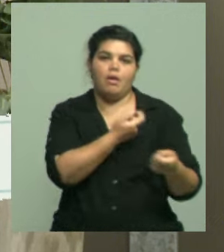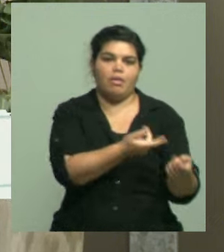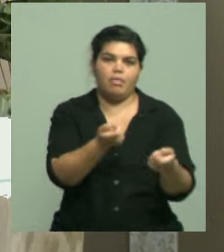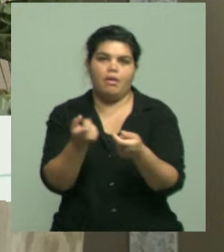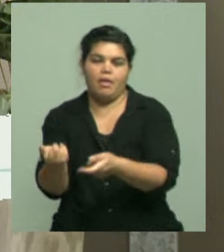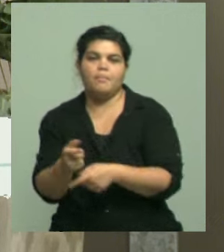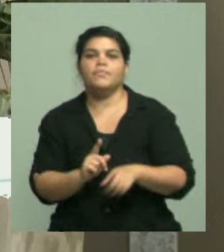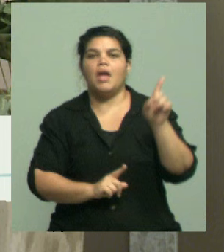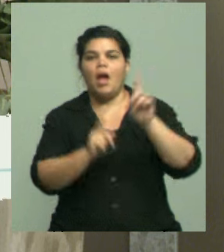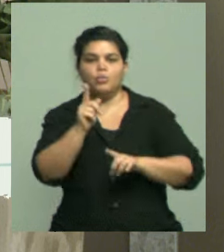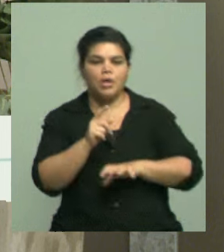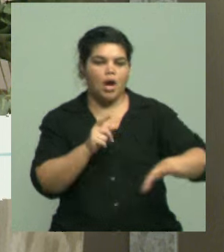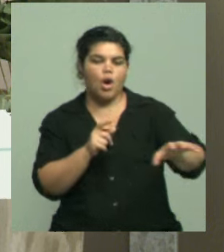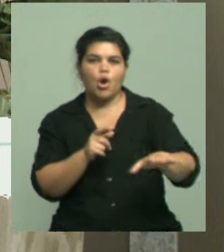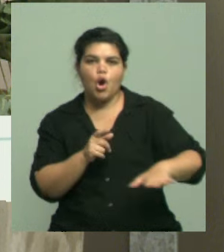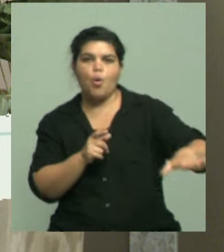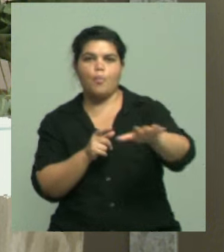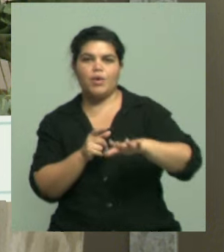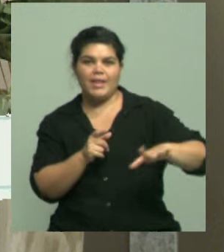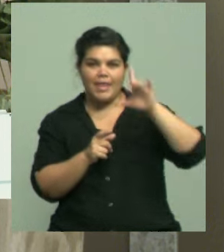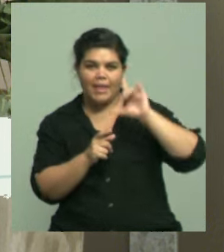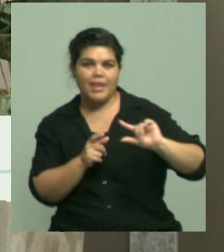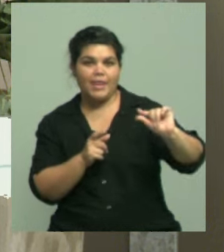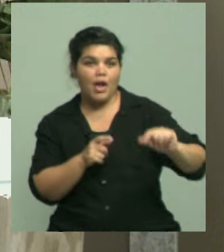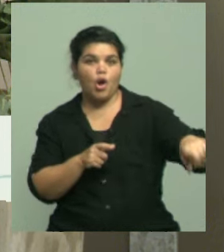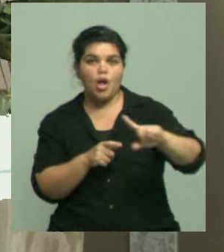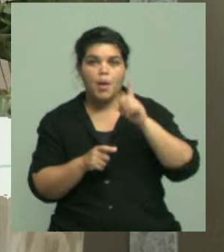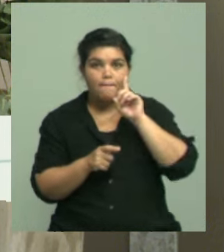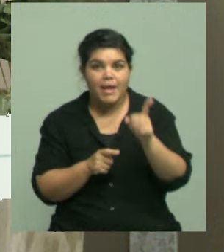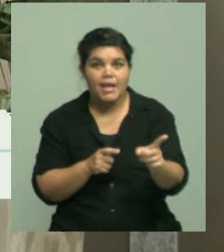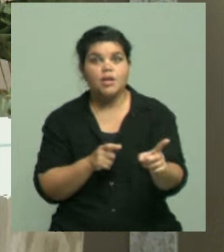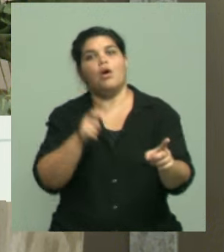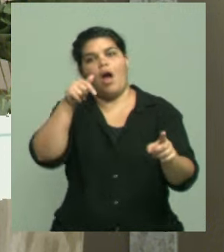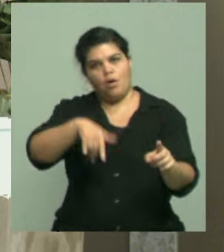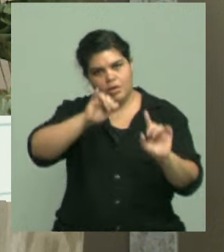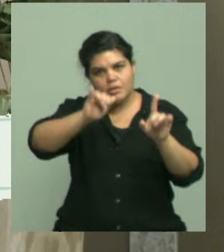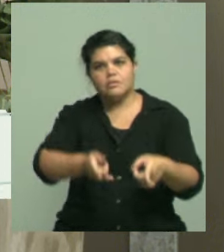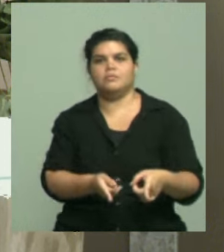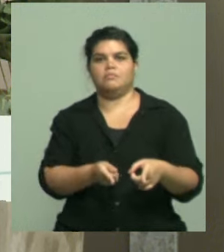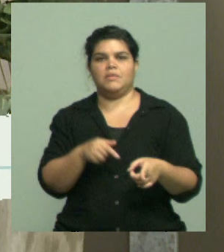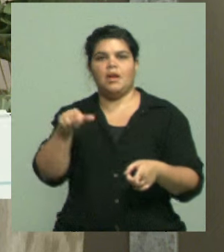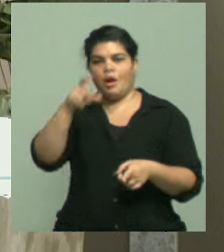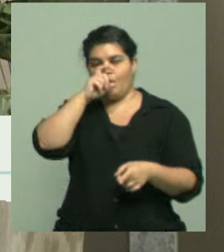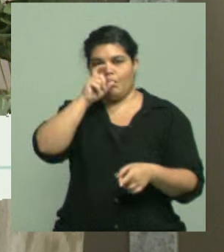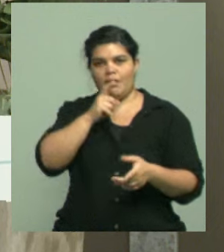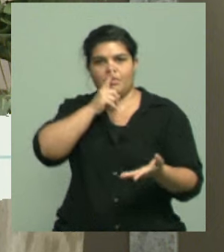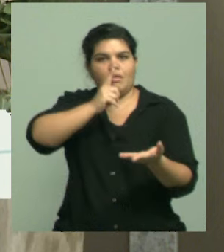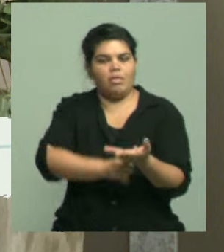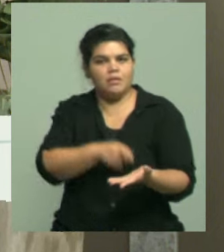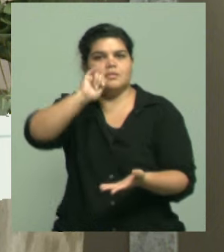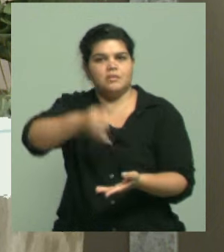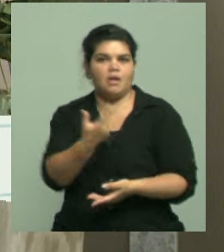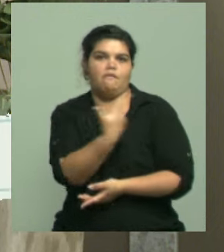tenían mucho riesgo de contagio, que tenían muchos casos de contagio, bueno, Corrientes ha decidido avanzar también en relación a este tema, con